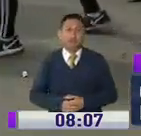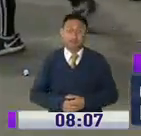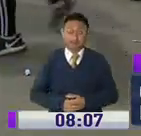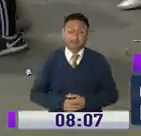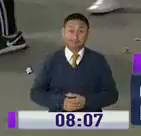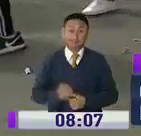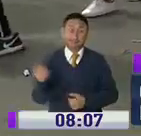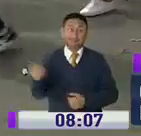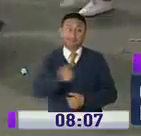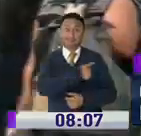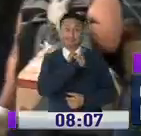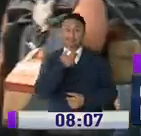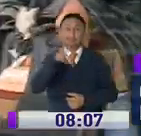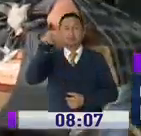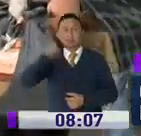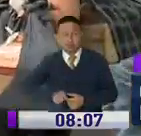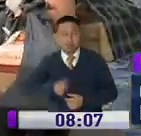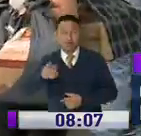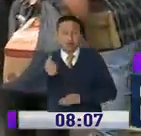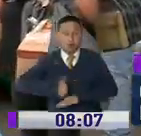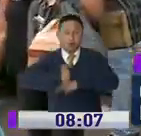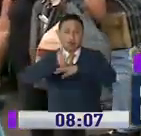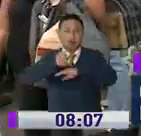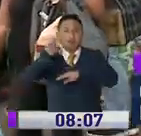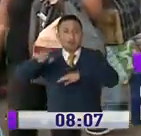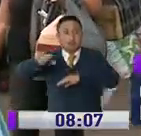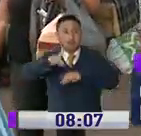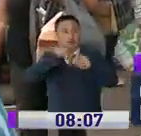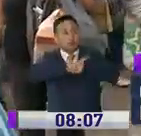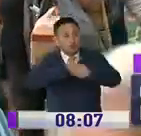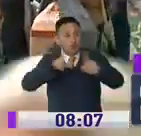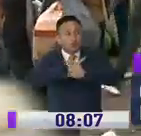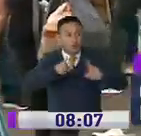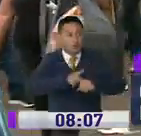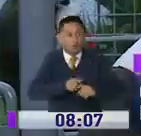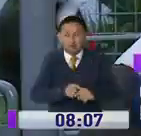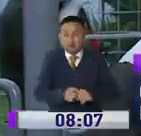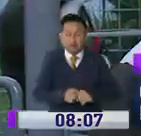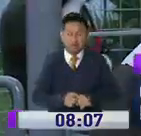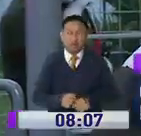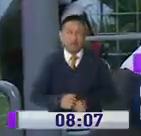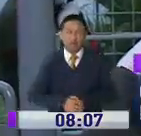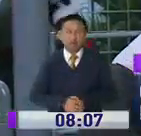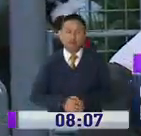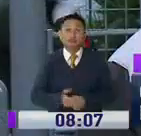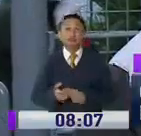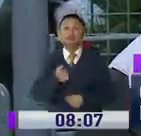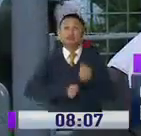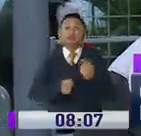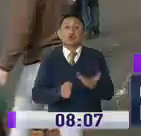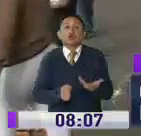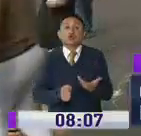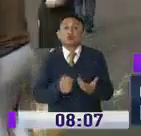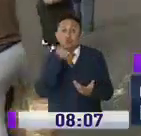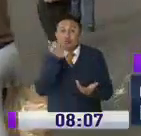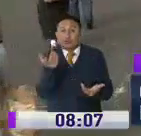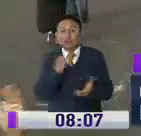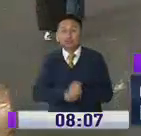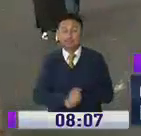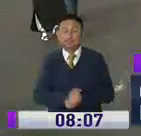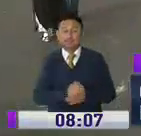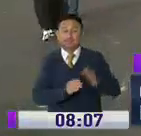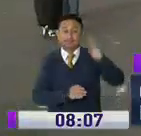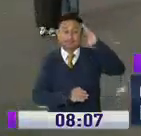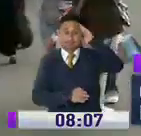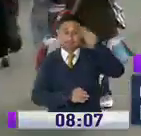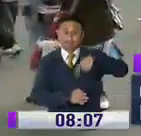esto en medio de las reiteradas recomendaciones que las autoridades hacían a esa población. Pero es que si no vendemos, no comemos. Por lo cual la Policía